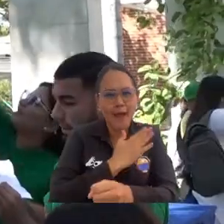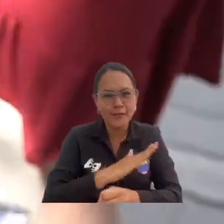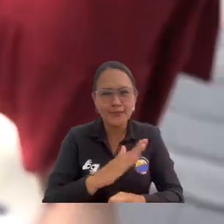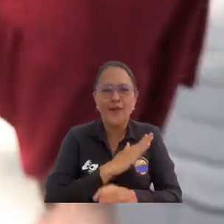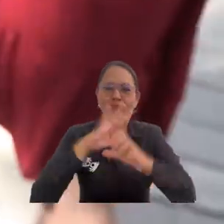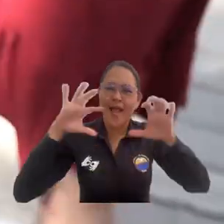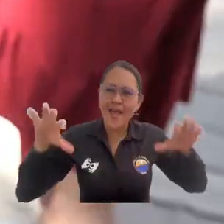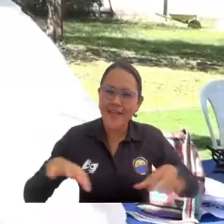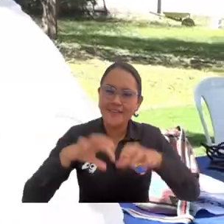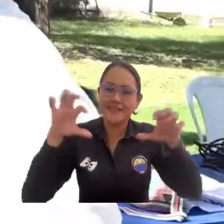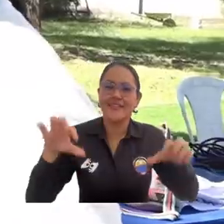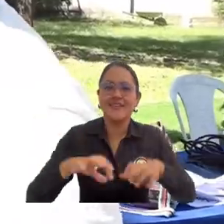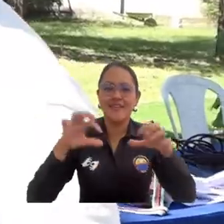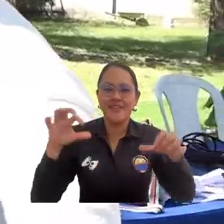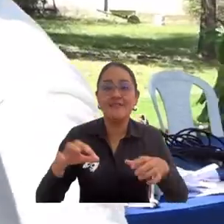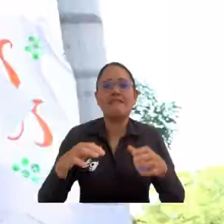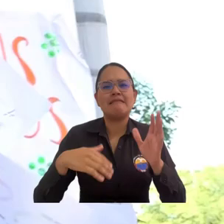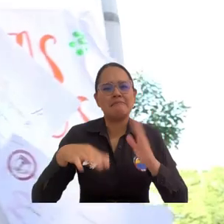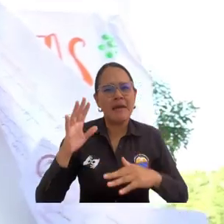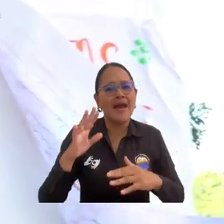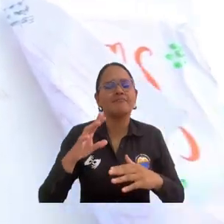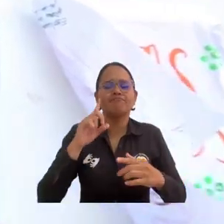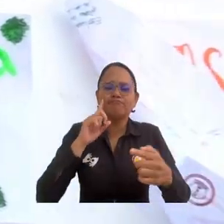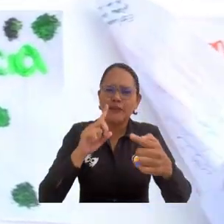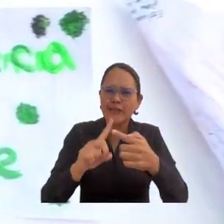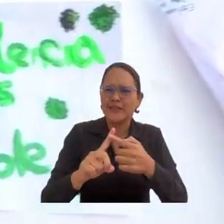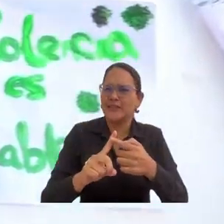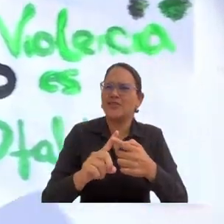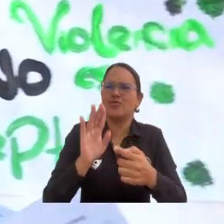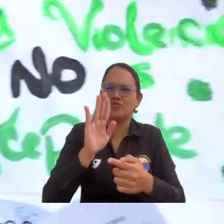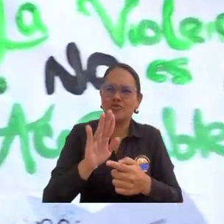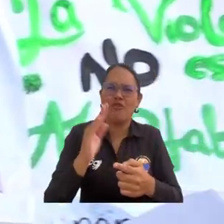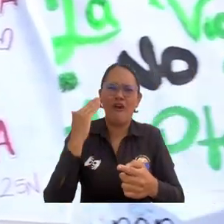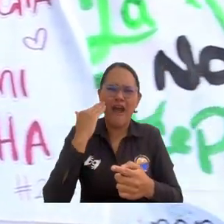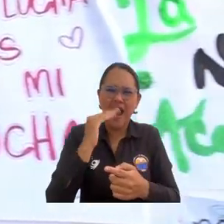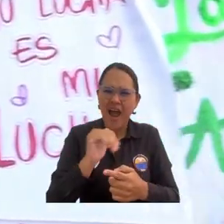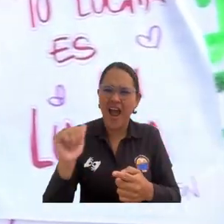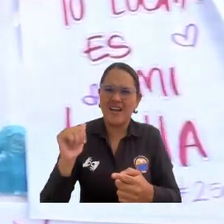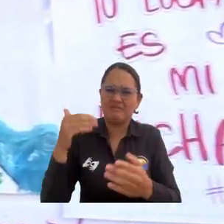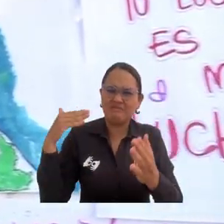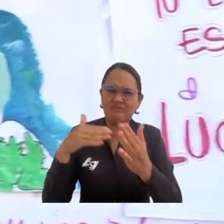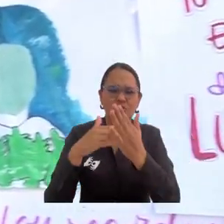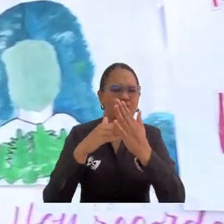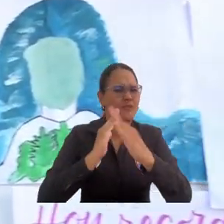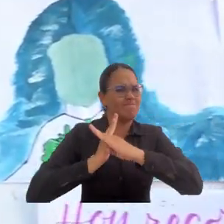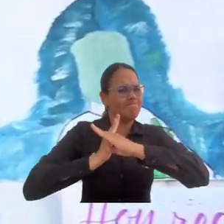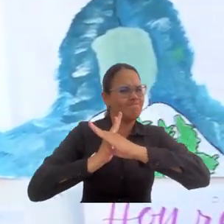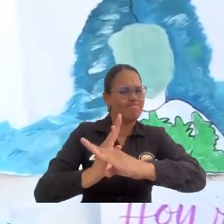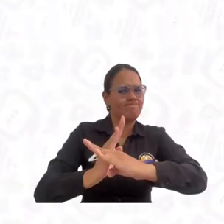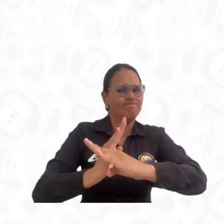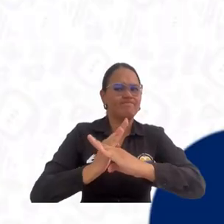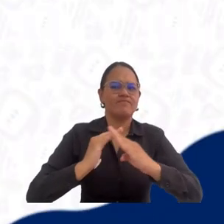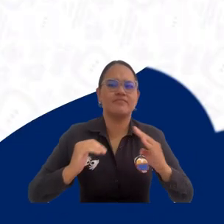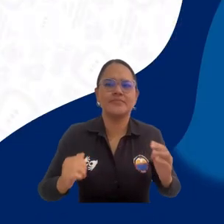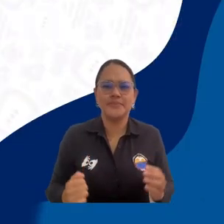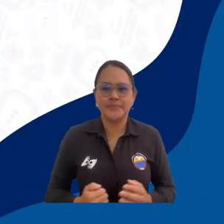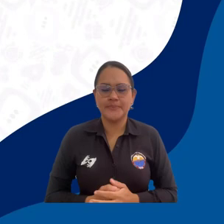actividades lúdicas, se conmemoró el Día de la Eliminación de estas acciones que atentan contra la dignidad femenina.